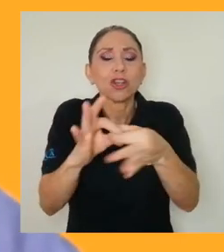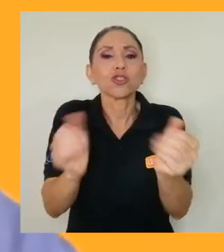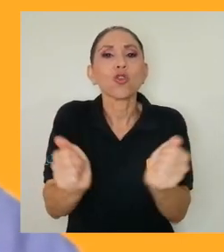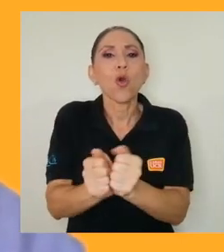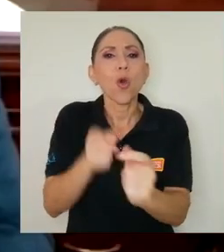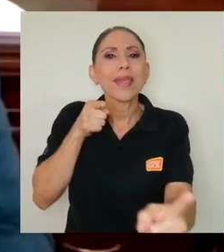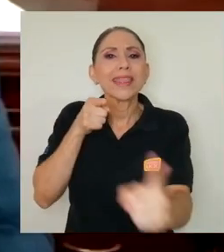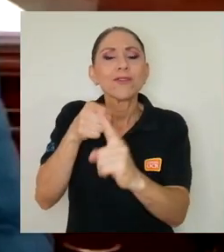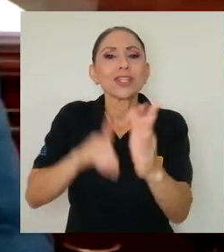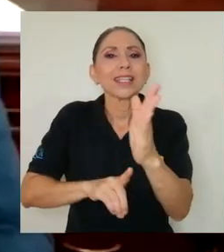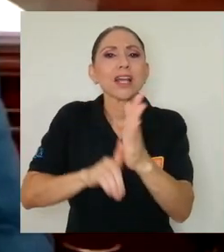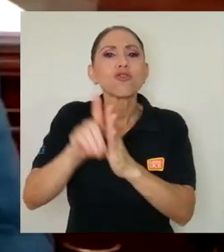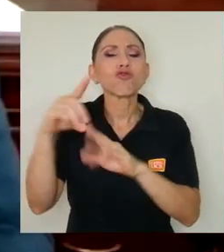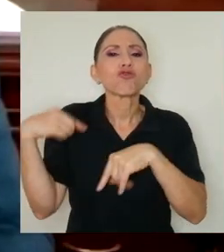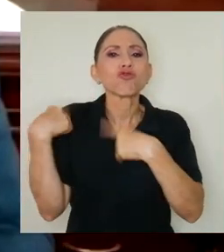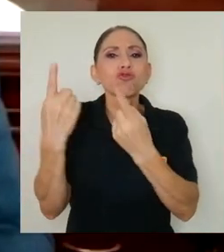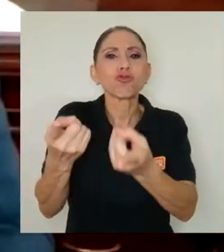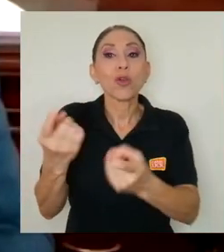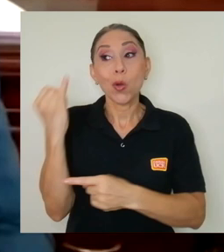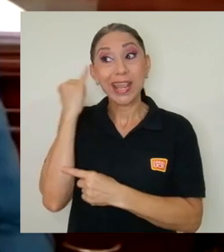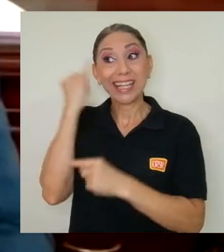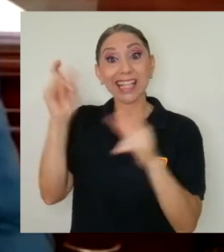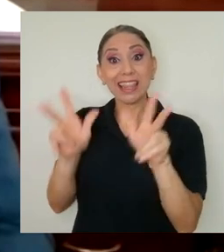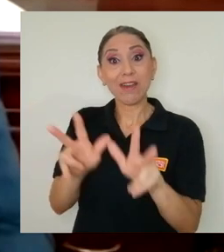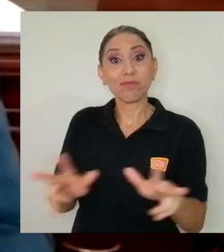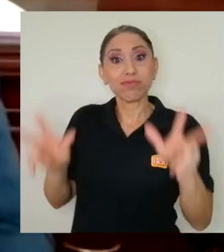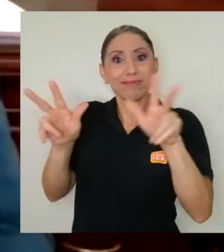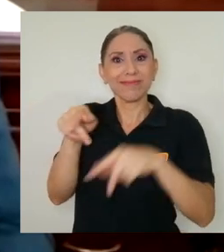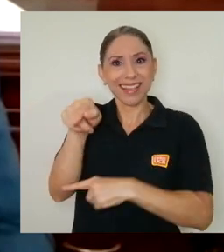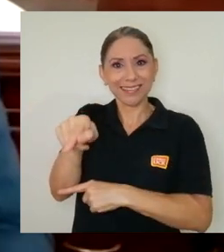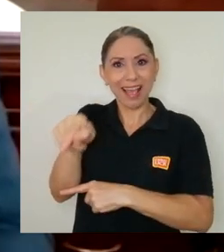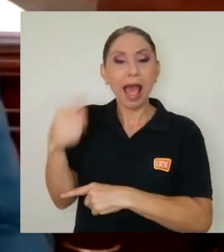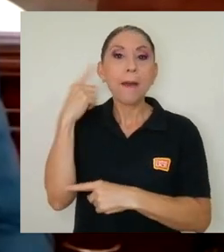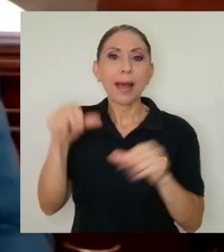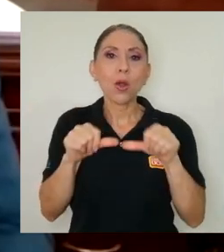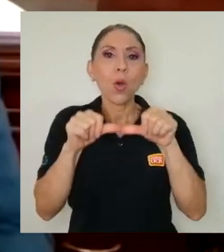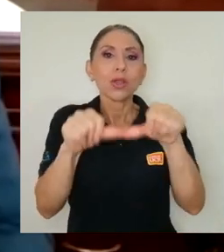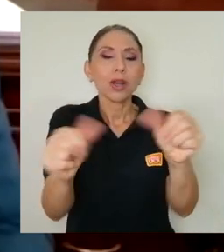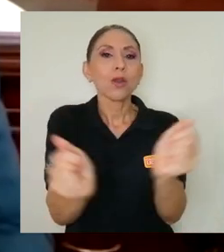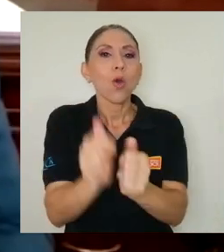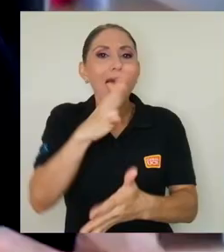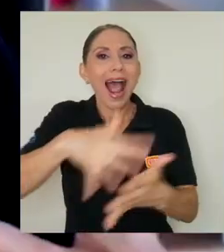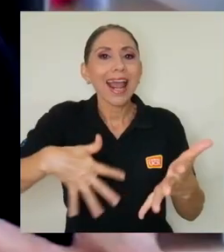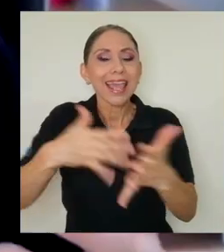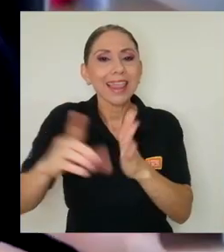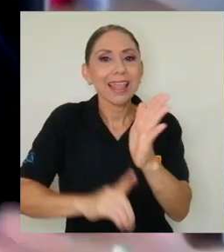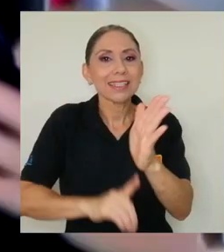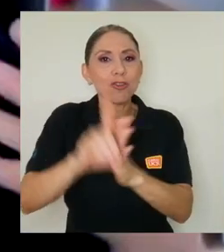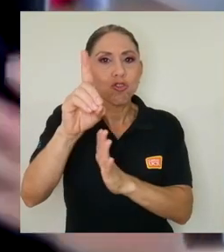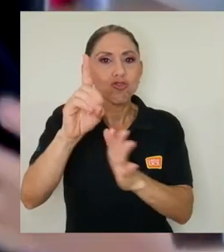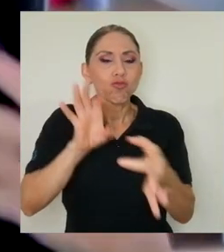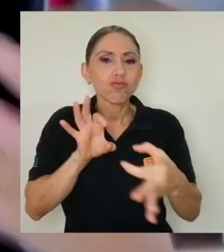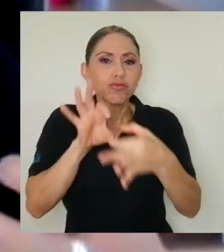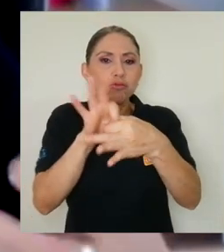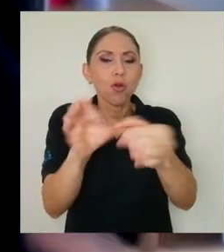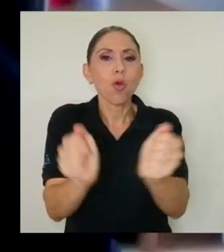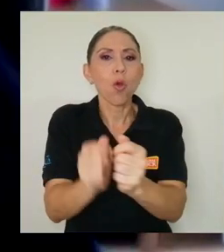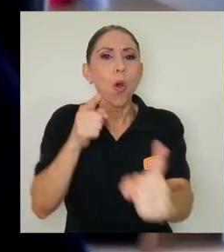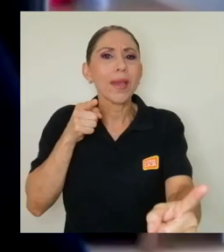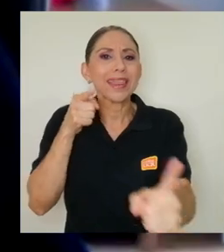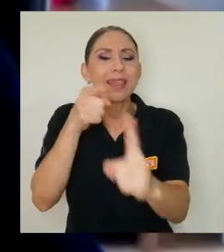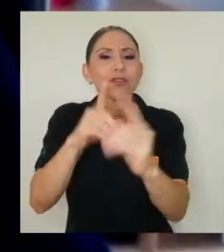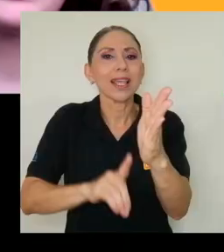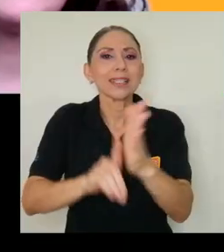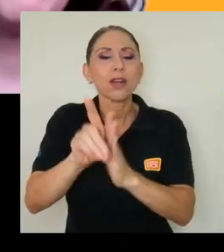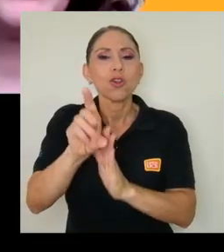Sostenible. Una iniciativa impulsada por Naciones Unidas para dar continuidad a la agenda de desarrollo tras los Objetivos de Desarrollo del